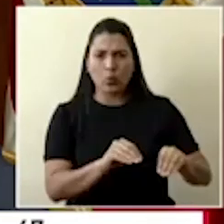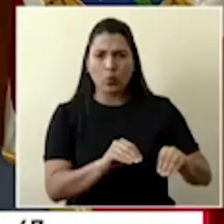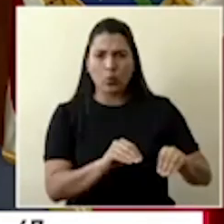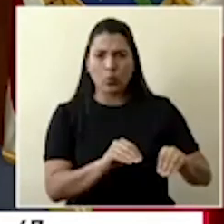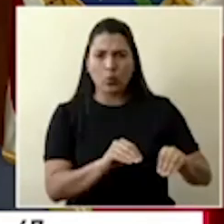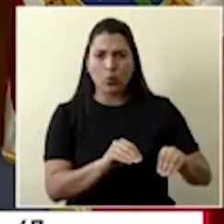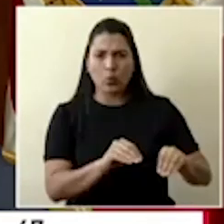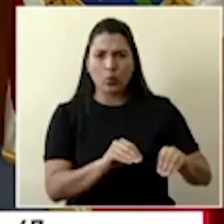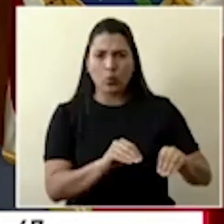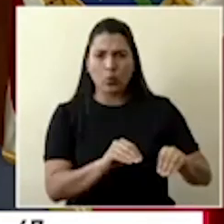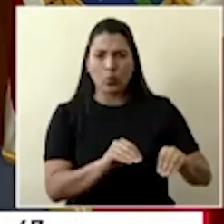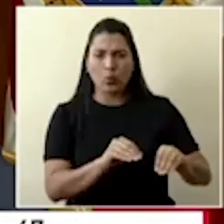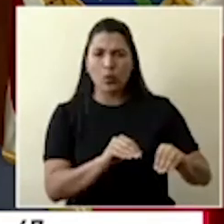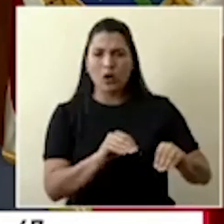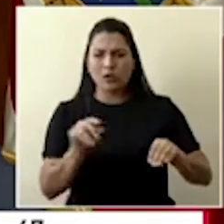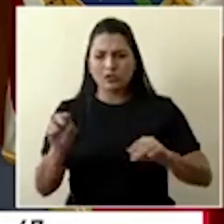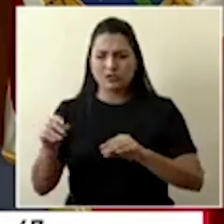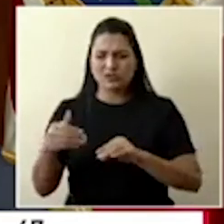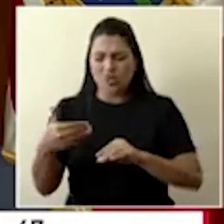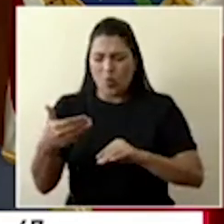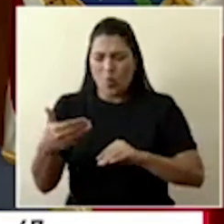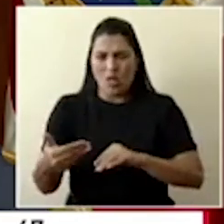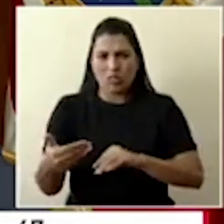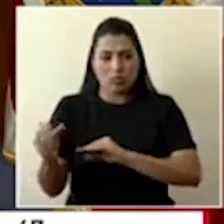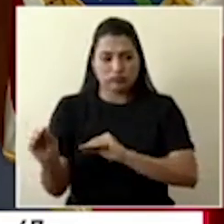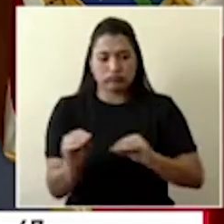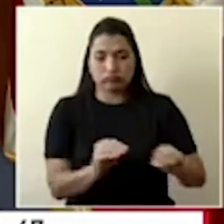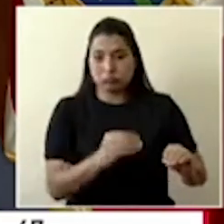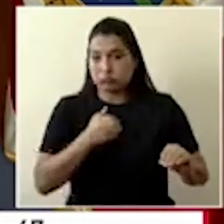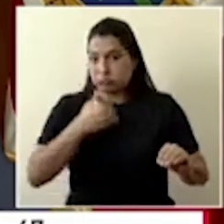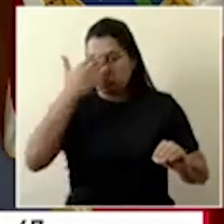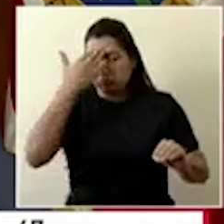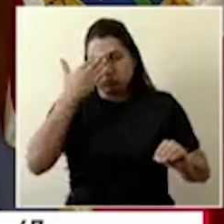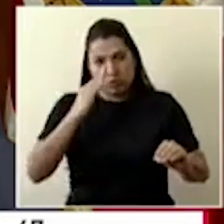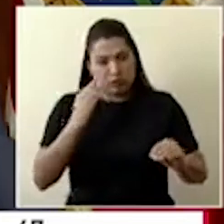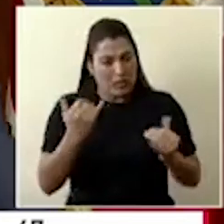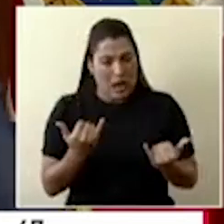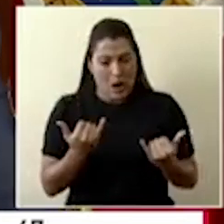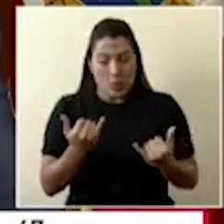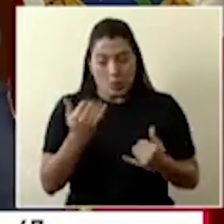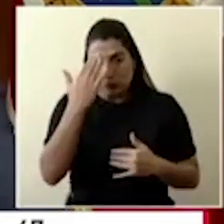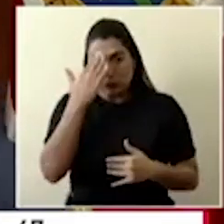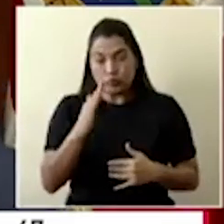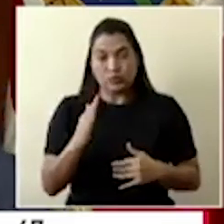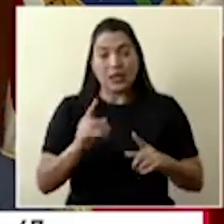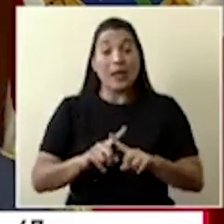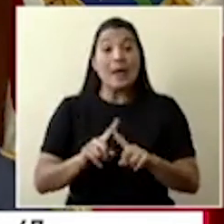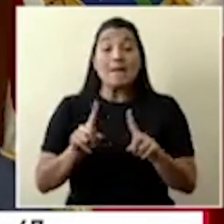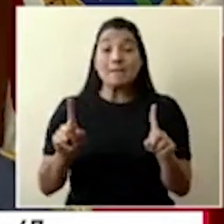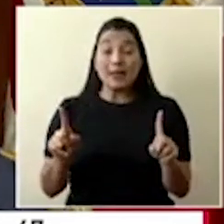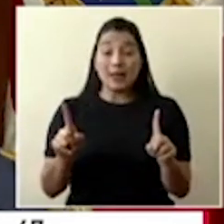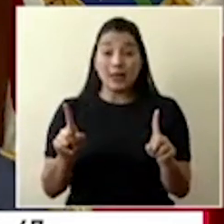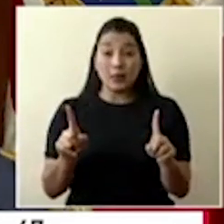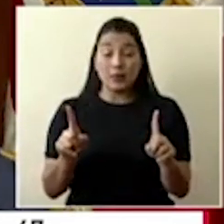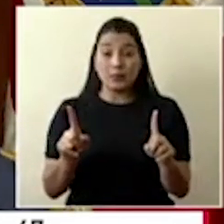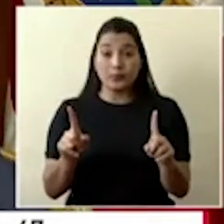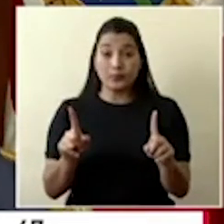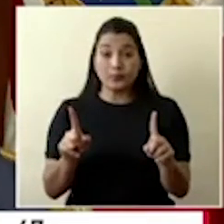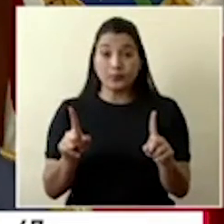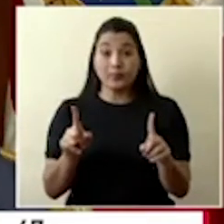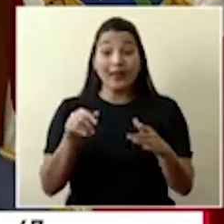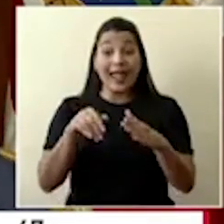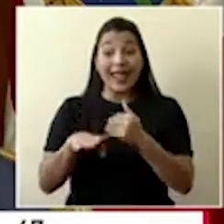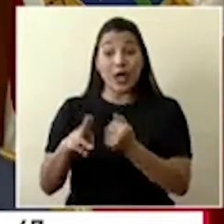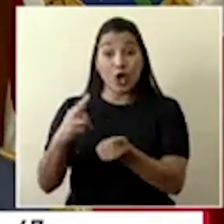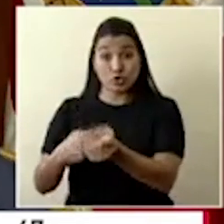trasladó del Blanco Cervantes al San Juan de Dios, pero al trasladarse, bueno, tanto en el